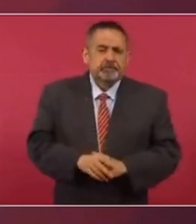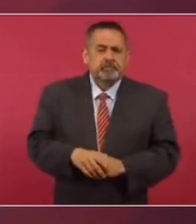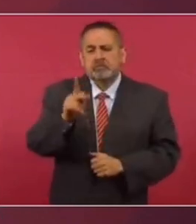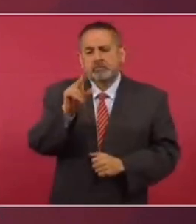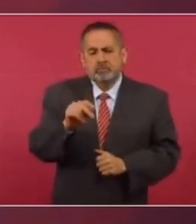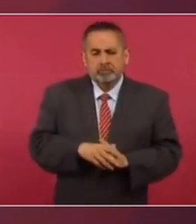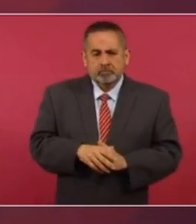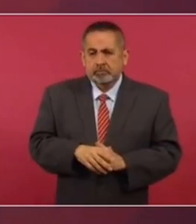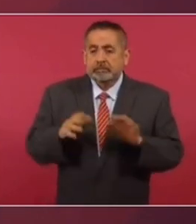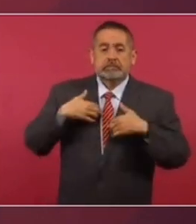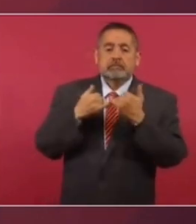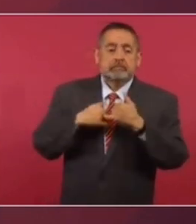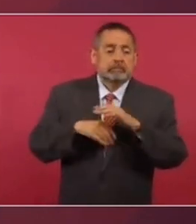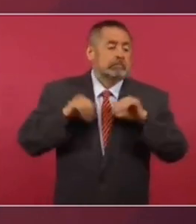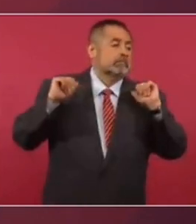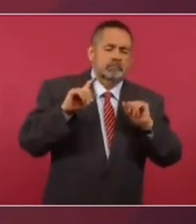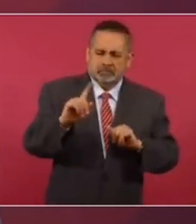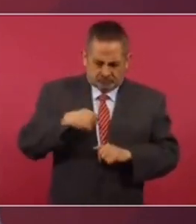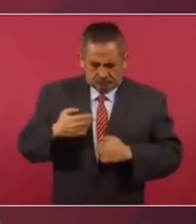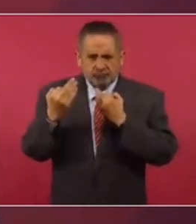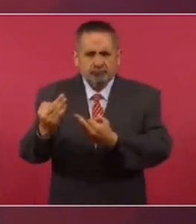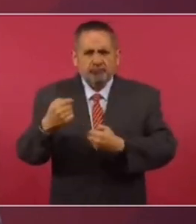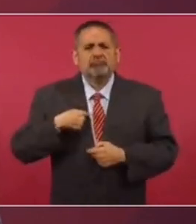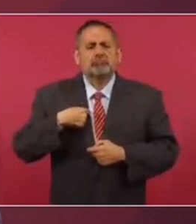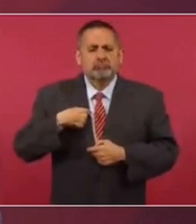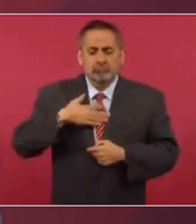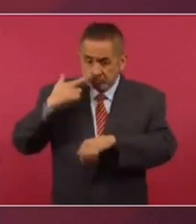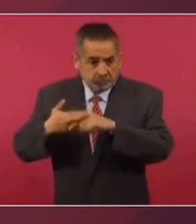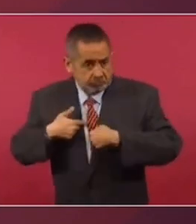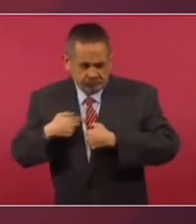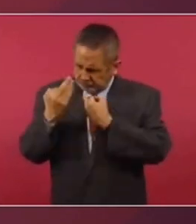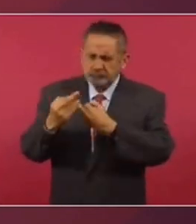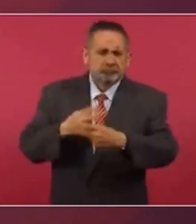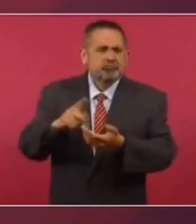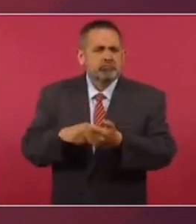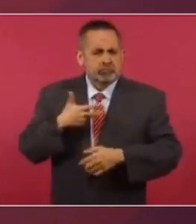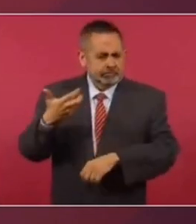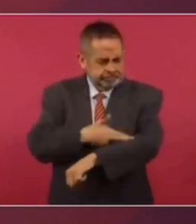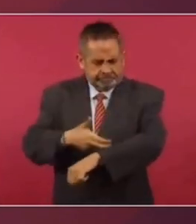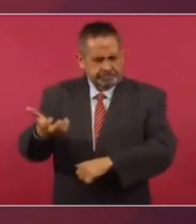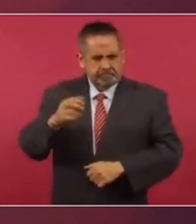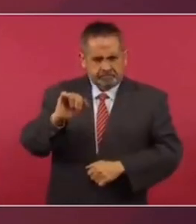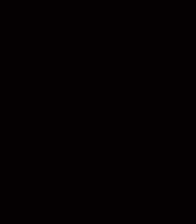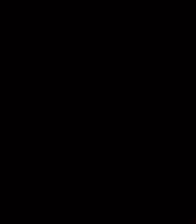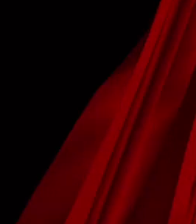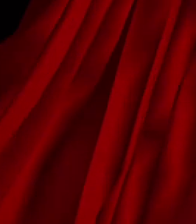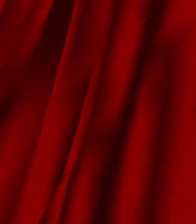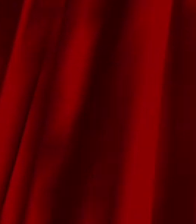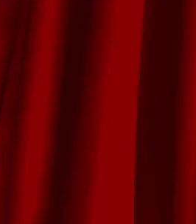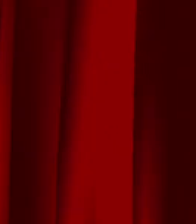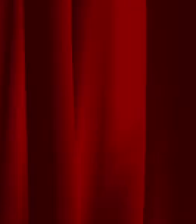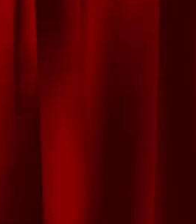Pero no vamos a evadir, si tenemos responsabilidad, el actuar. ¡Gracias! ¡Gracias! ¡Gracias! ¡Gracias! ¡Gracias! Gracias.